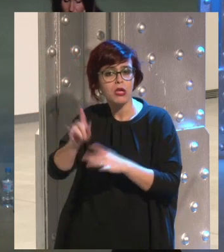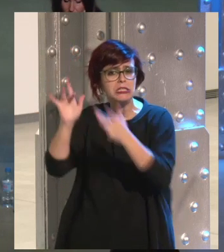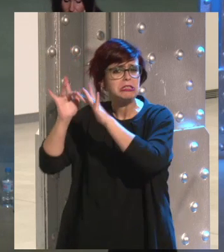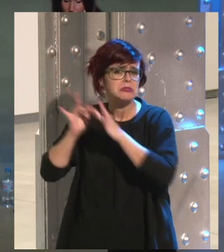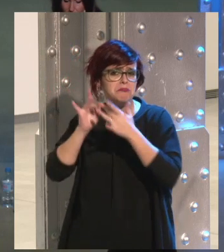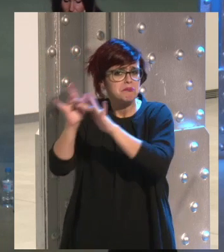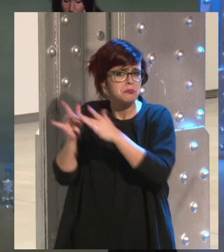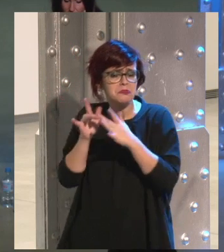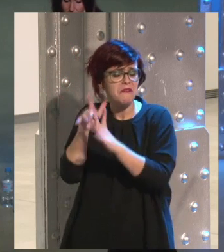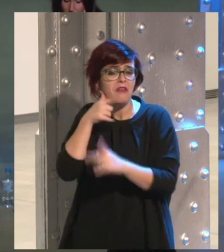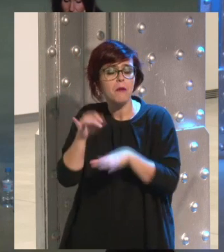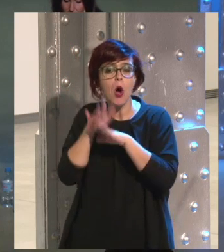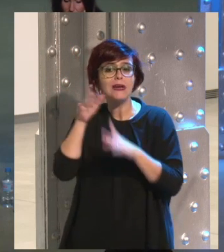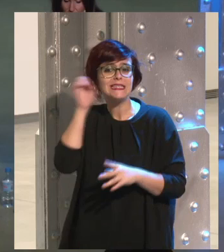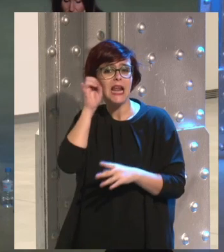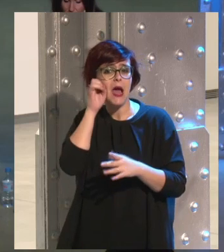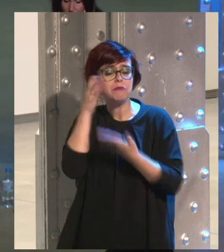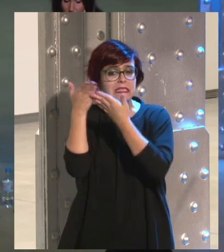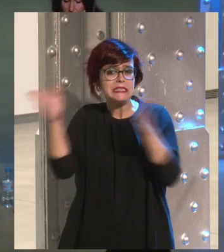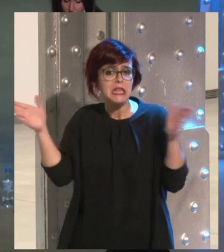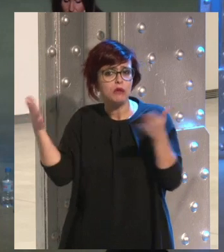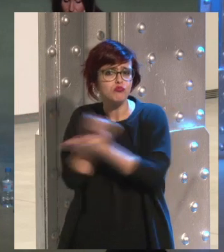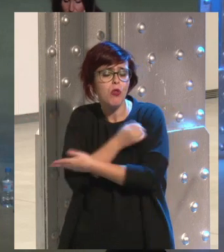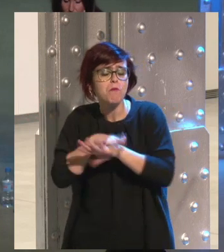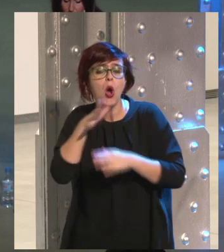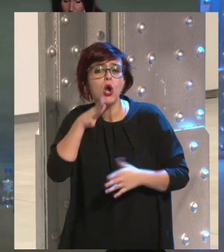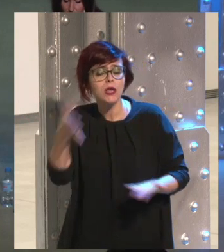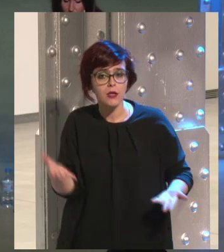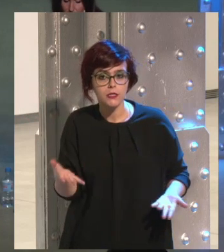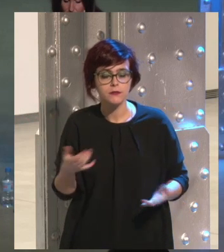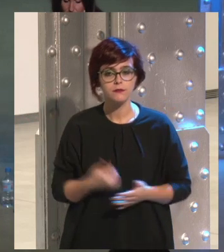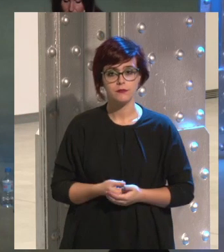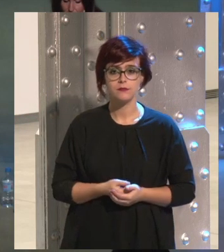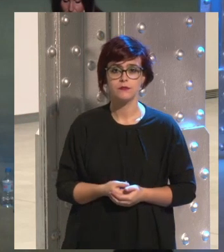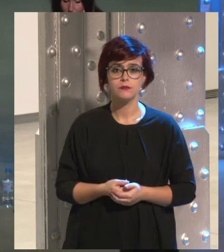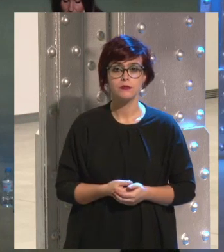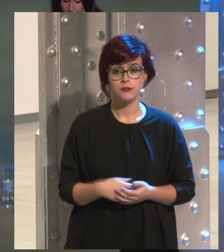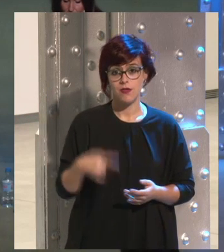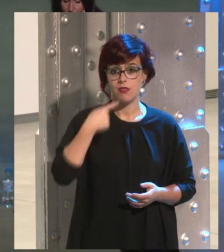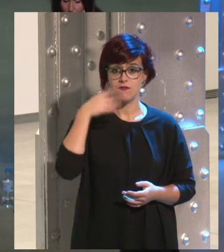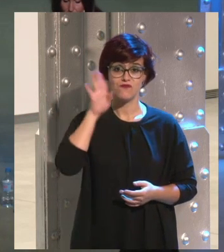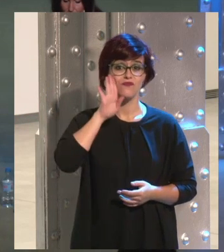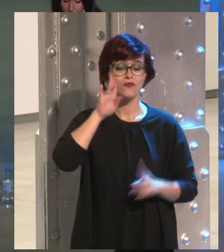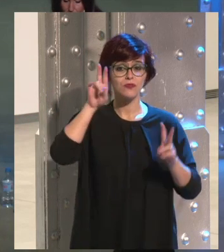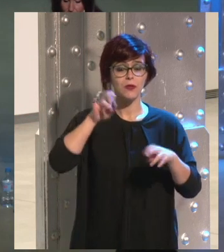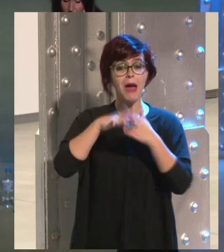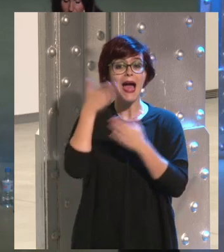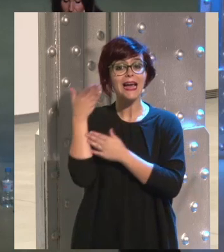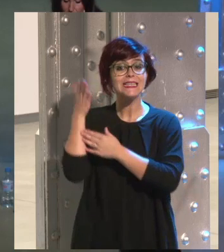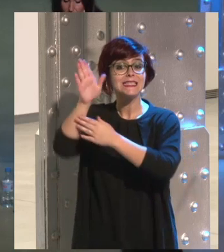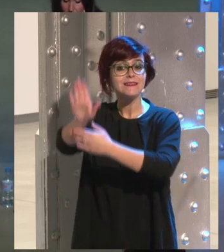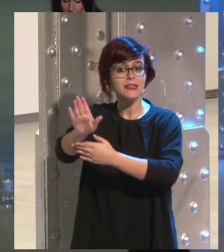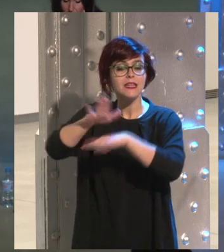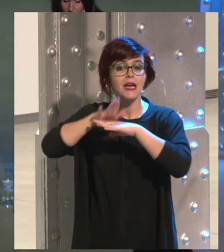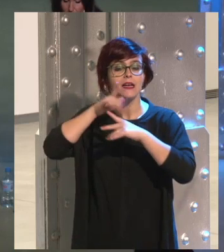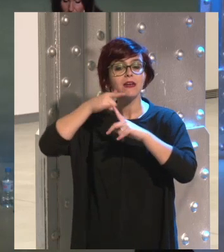todo en Instagram? ¿Por qué pasa eso? Bueno, lo primero es porque están, como decía antes, enseñándole en